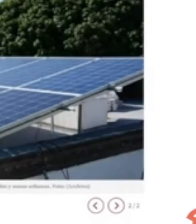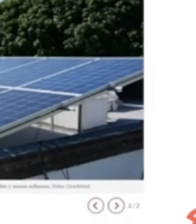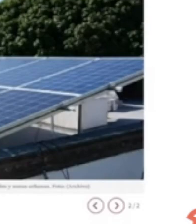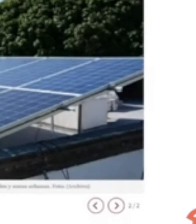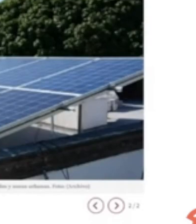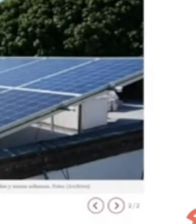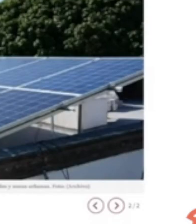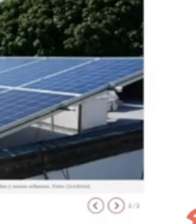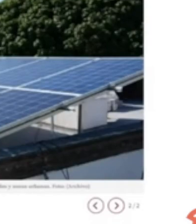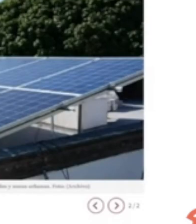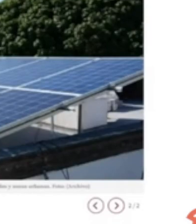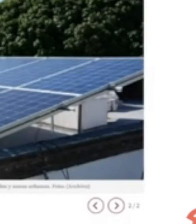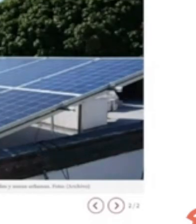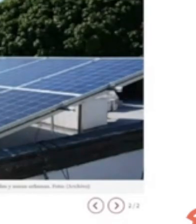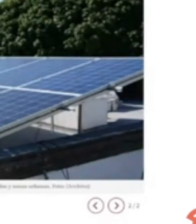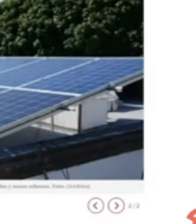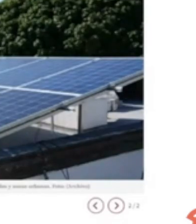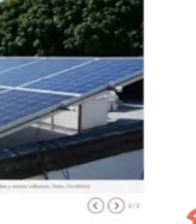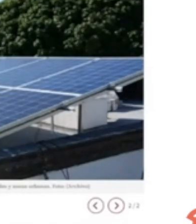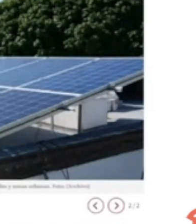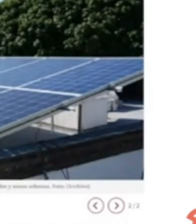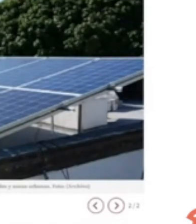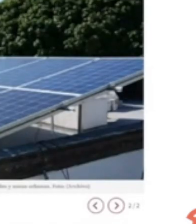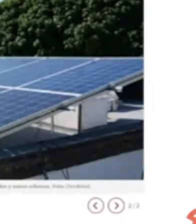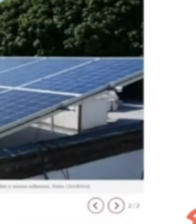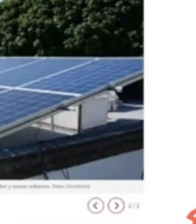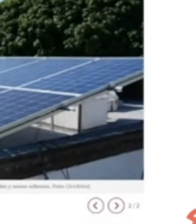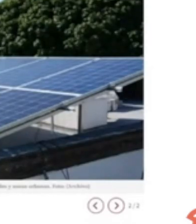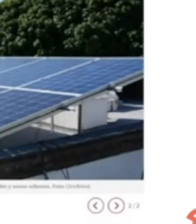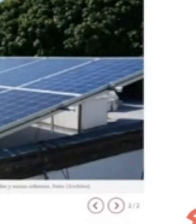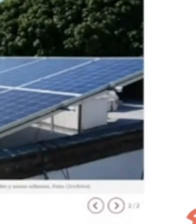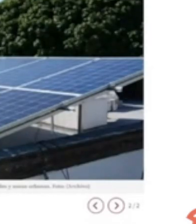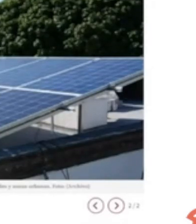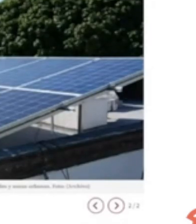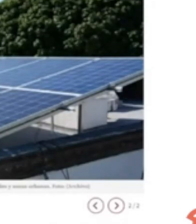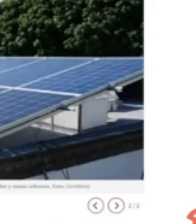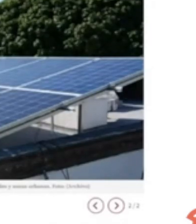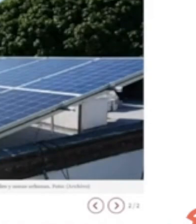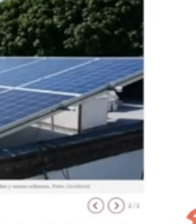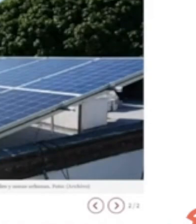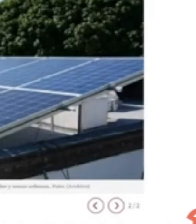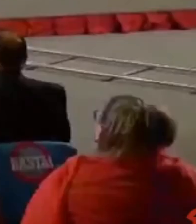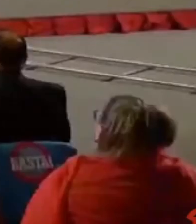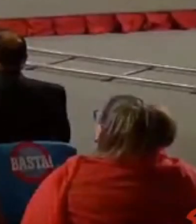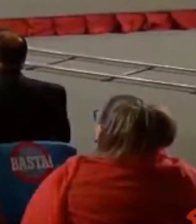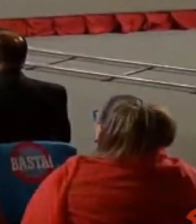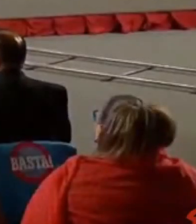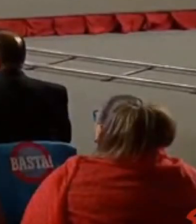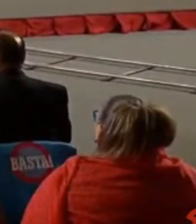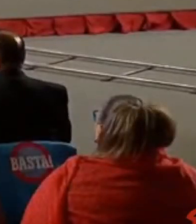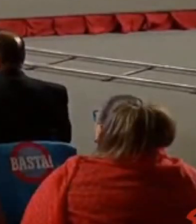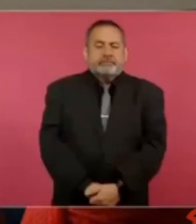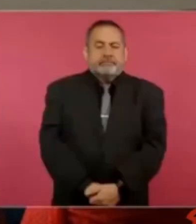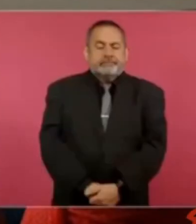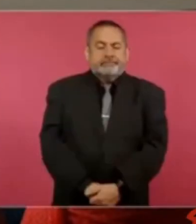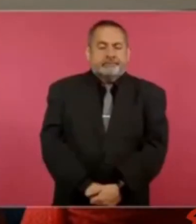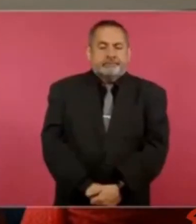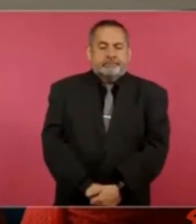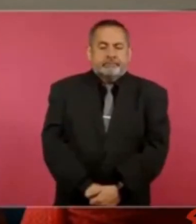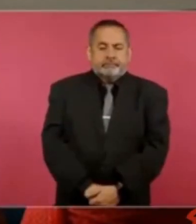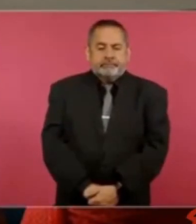a regalar paneles solares. Y bueno, aquí concluyendo esto,